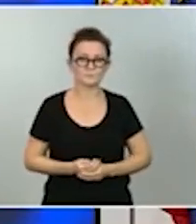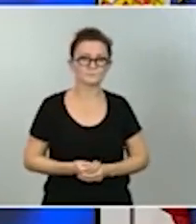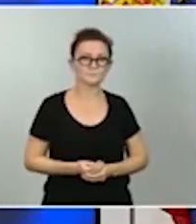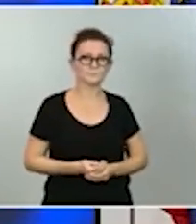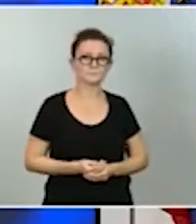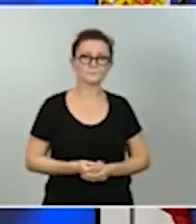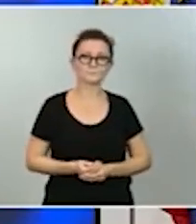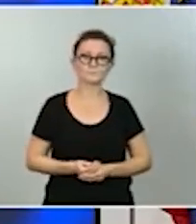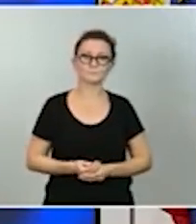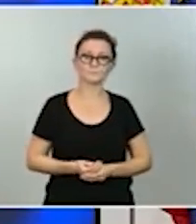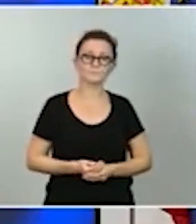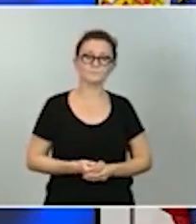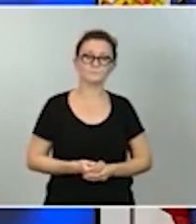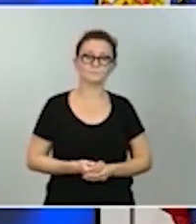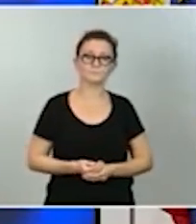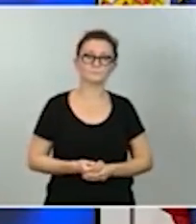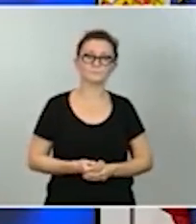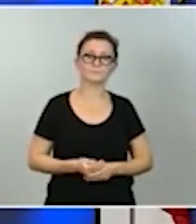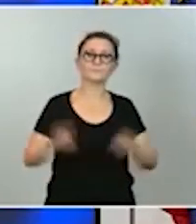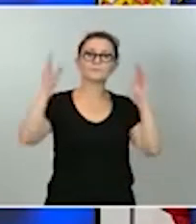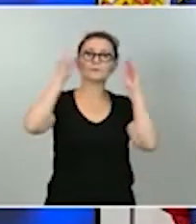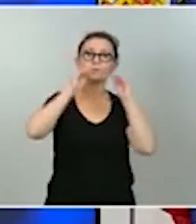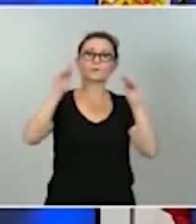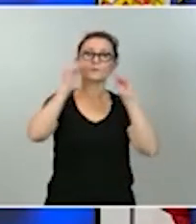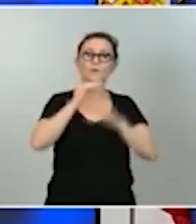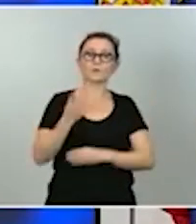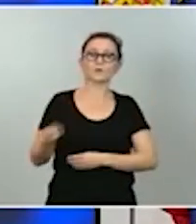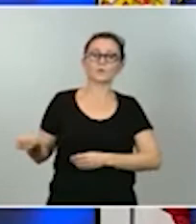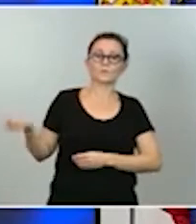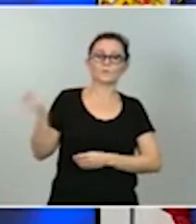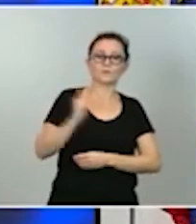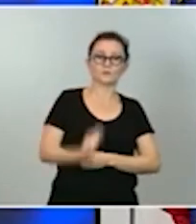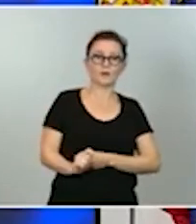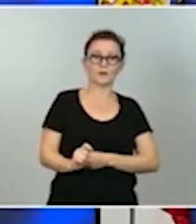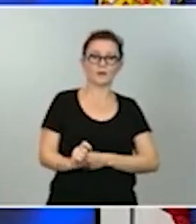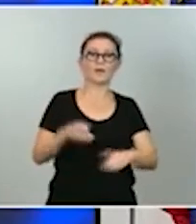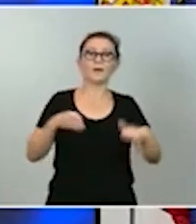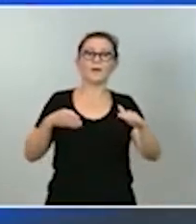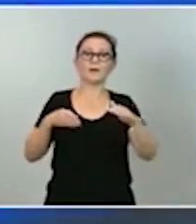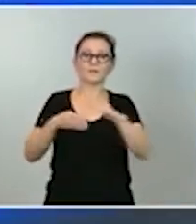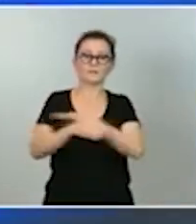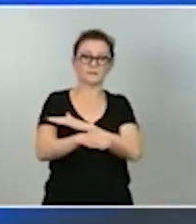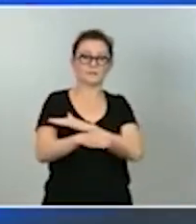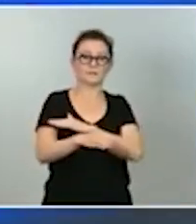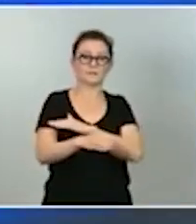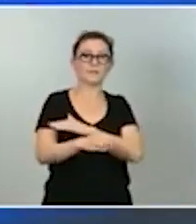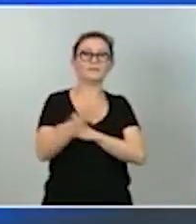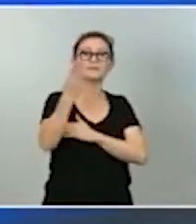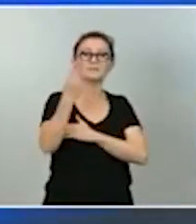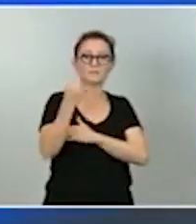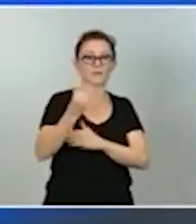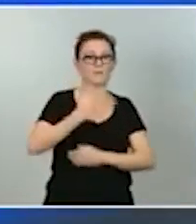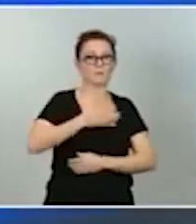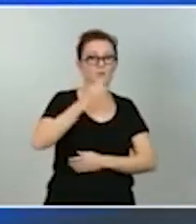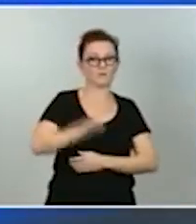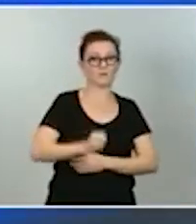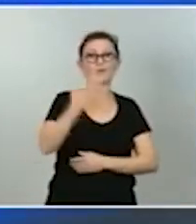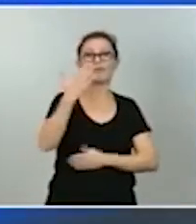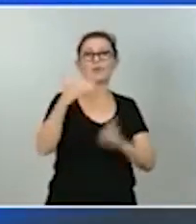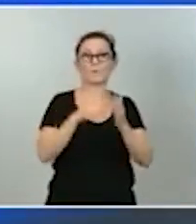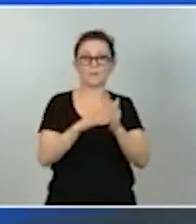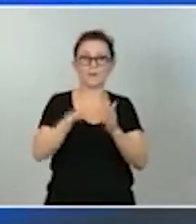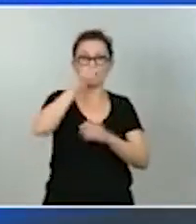extenderemos asimismo la formación profesionalizante accesible en 3.000 municipios con menos de 5.000 habitantes de la España para